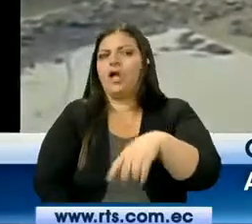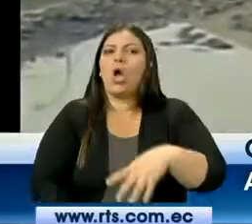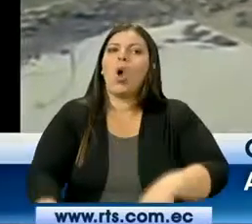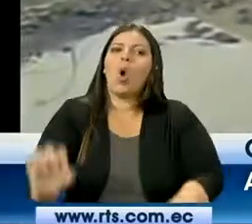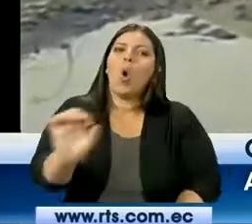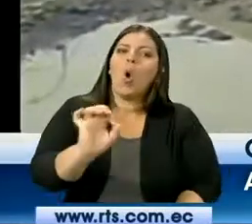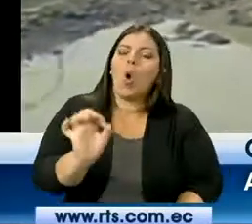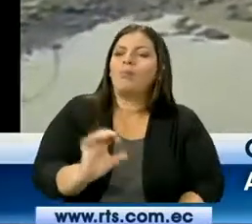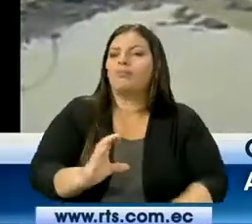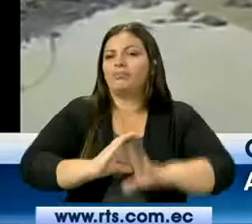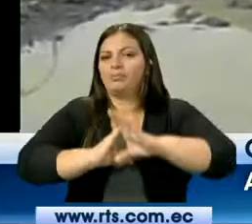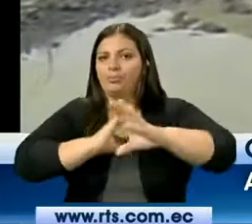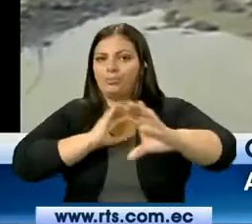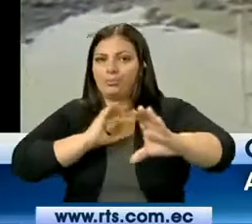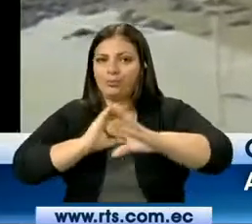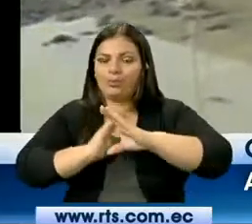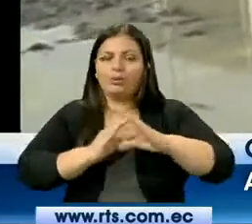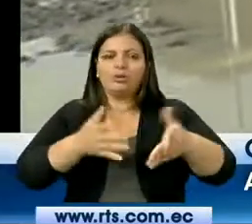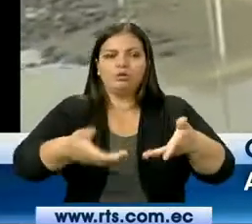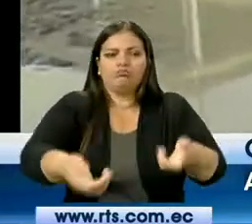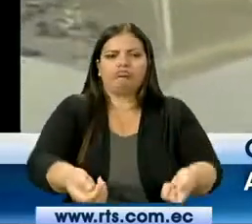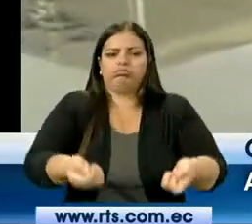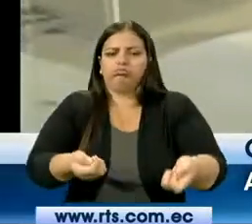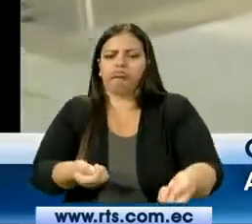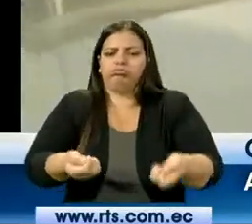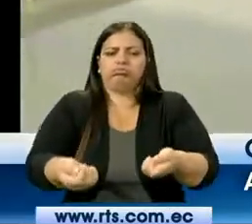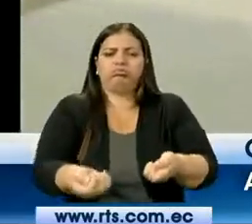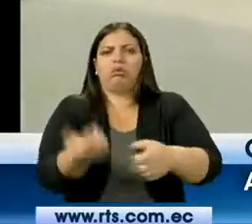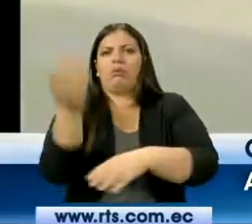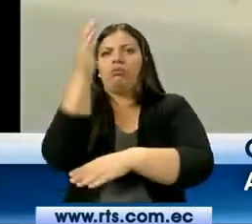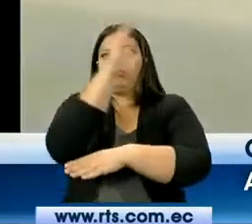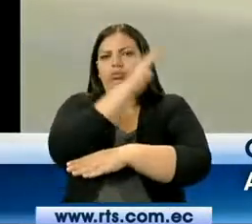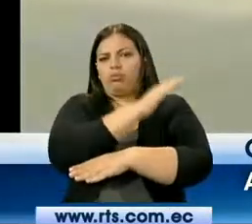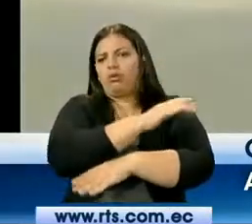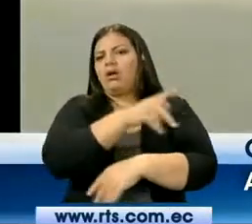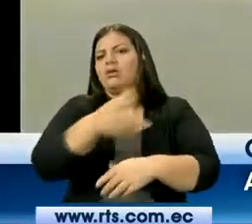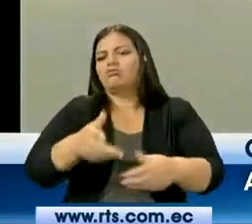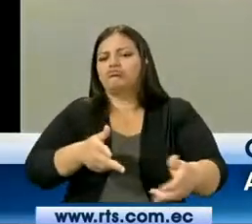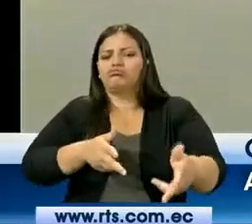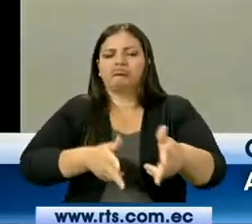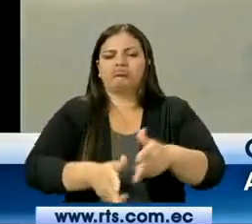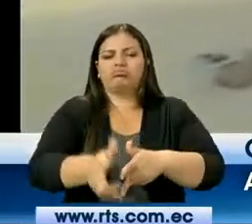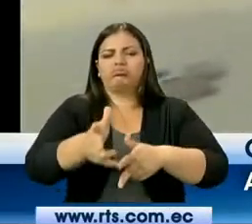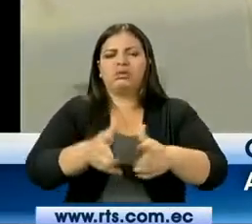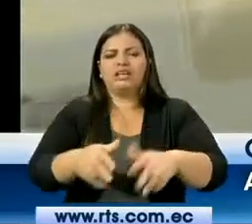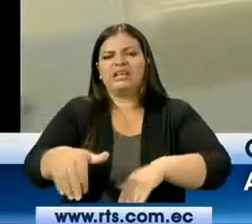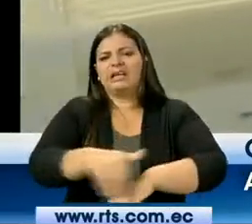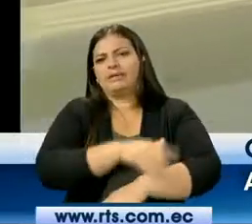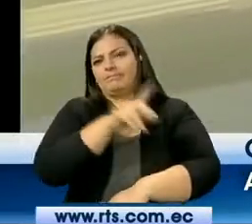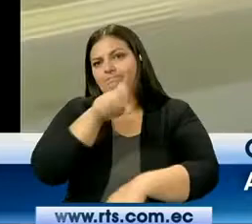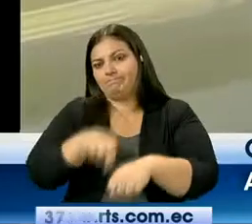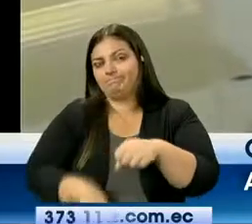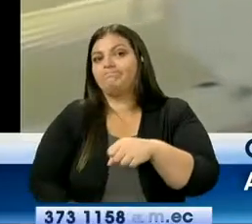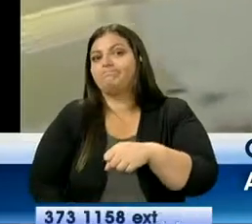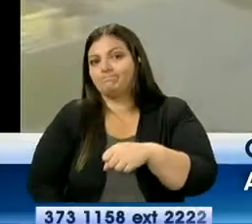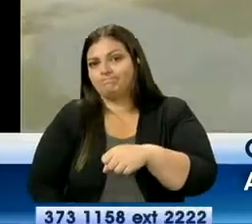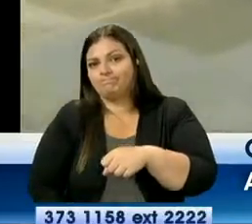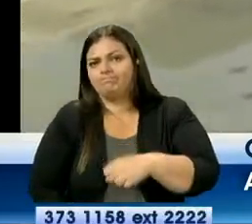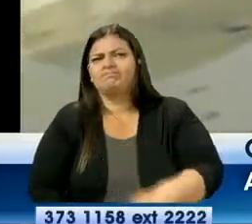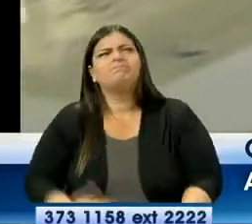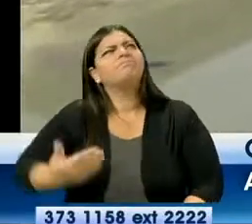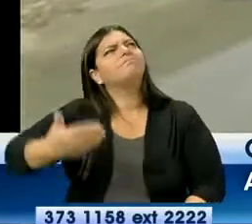tanqueros, polquetas. Arreglaron por el mes de diciembre, el año antepasado. El primer agua que cayó y